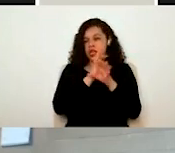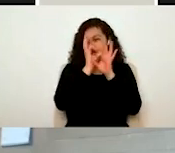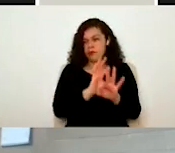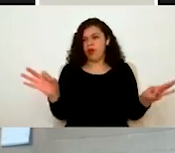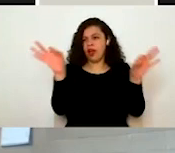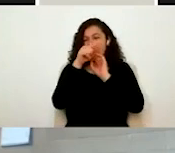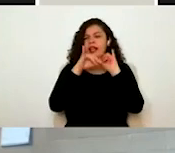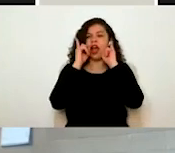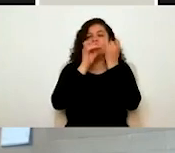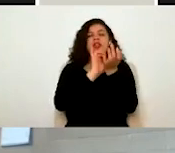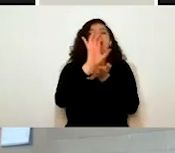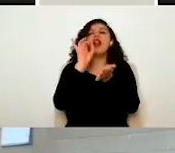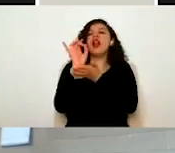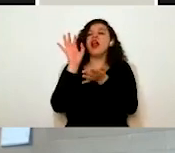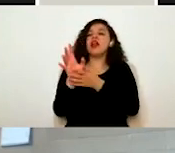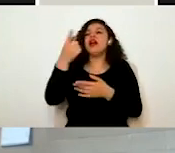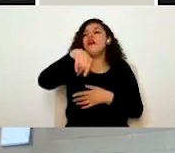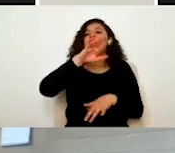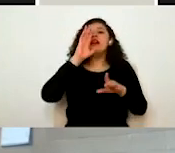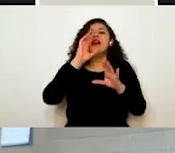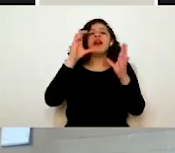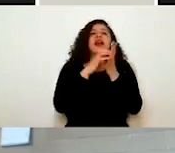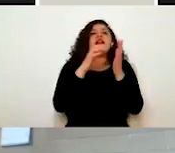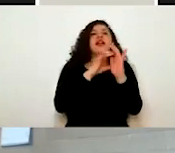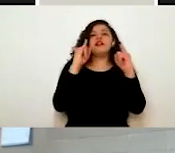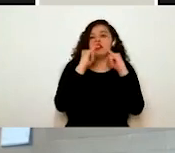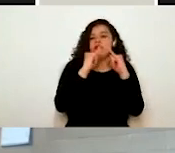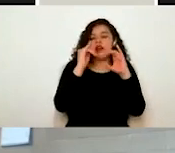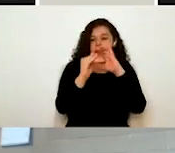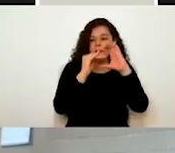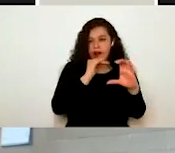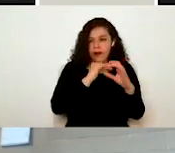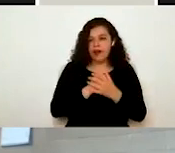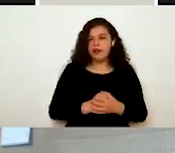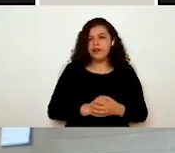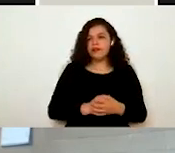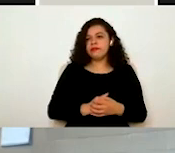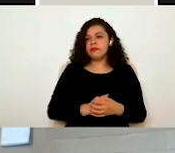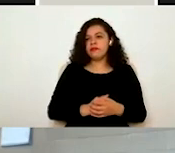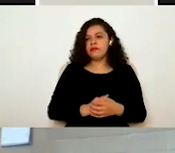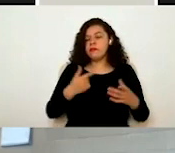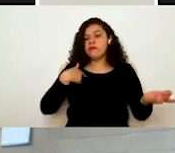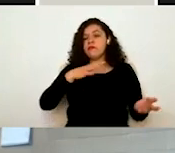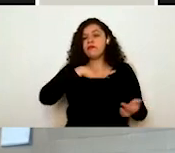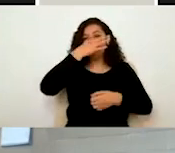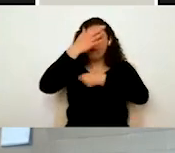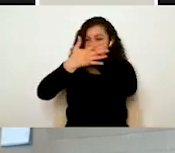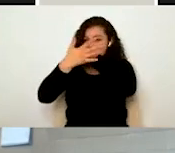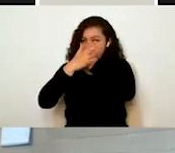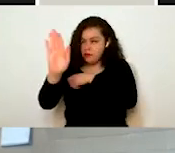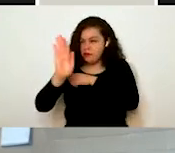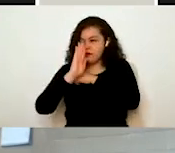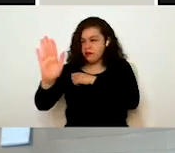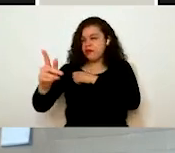¿no? ¿qué van a recibir ustedes en el buzón institucional? Bueno, en el buzón institucional van a recibir notificaciones directas por parte de la